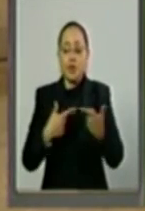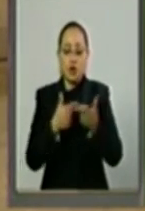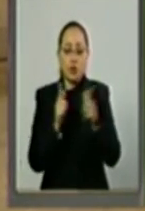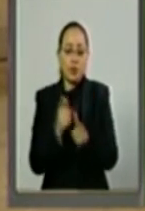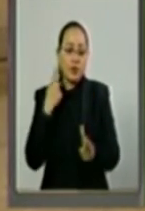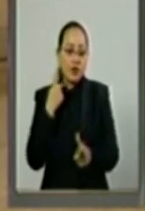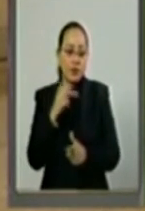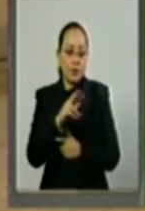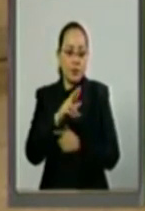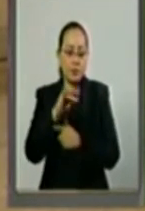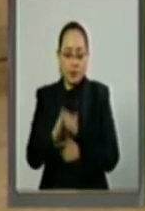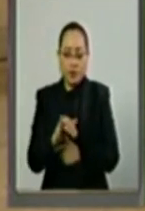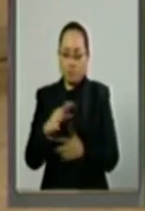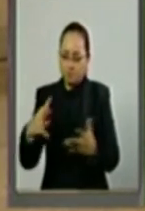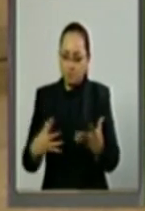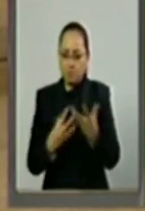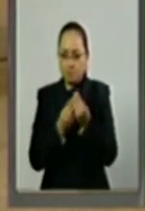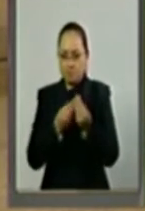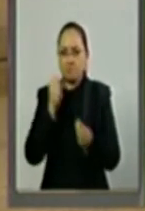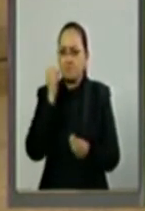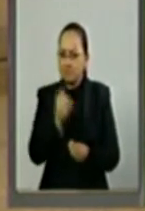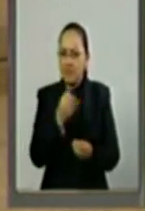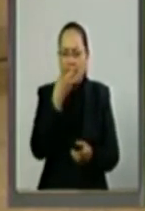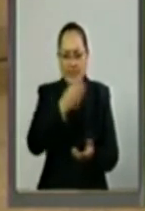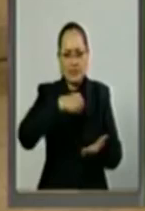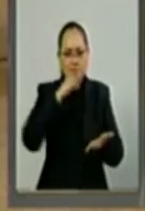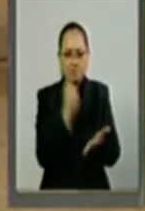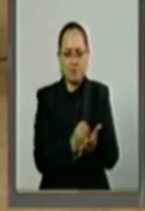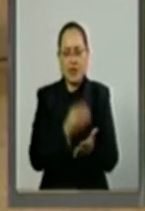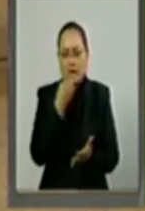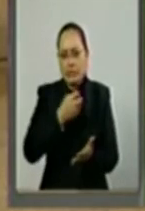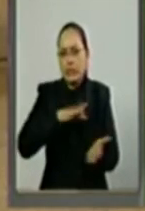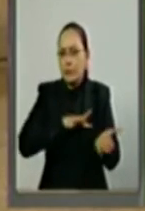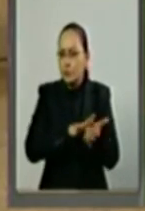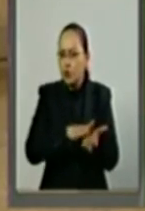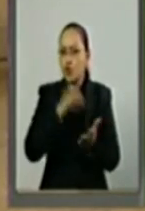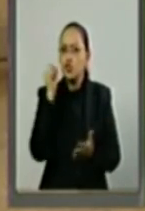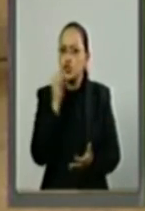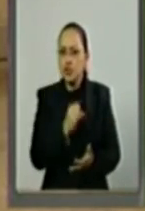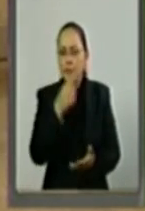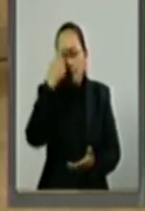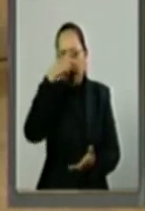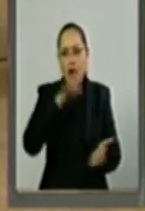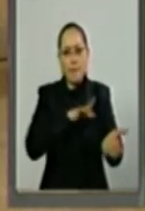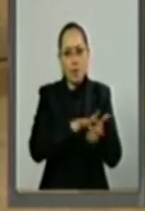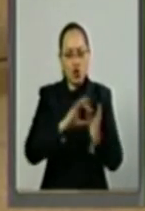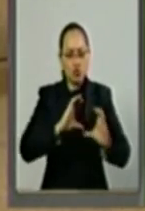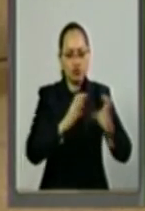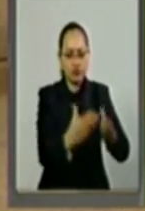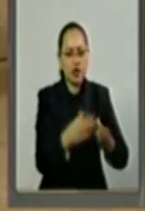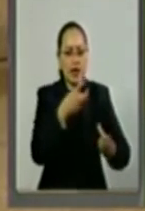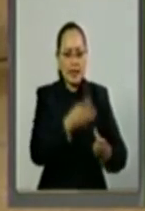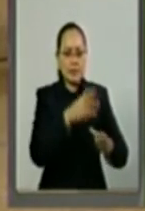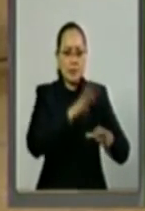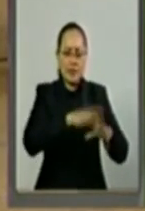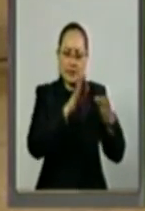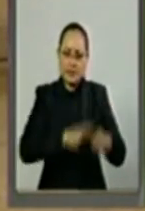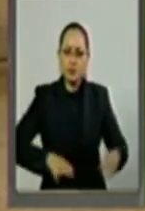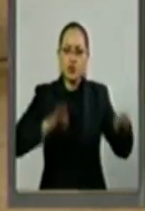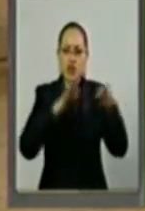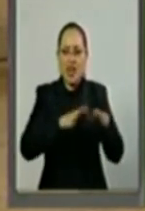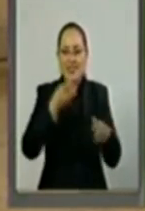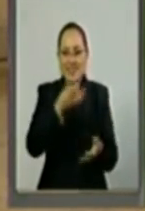a la aprobación de este dictamen para apoyar a un sector primario tan importante como es el acuícola,